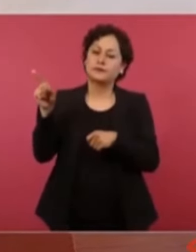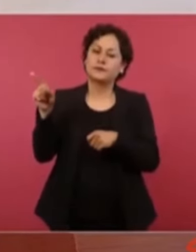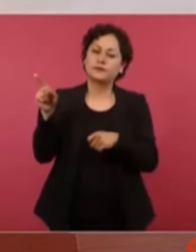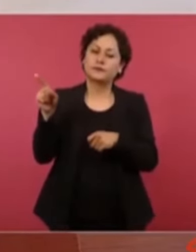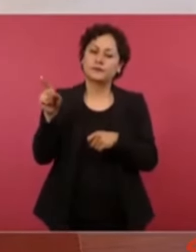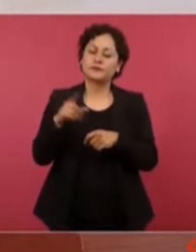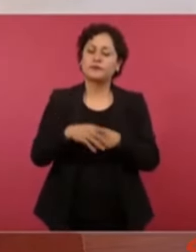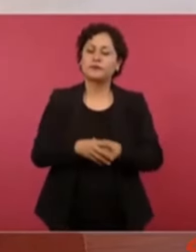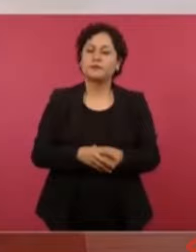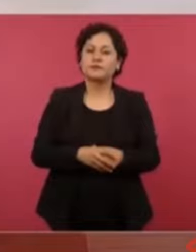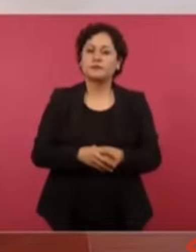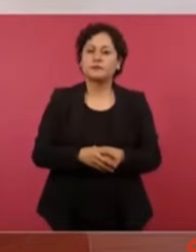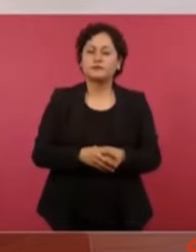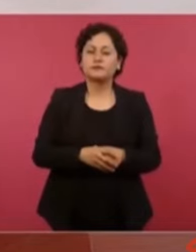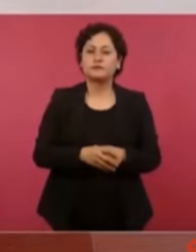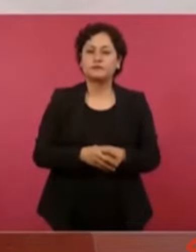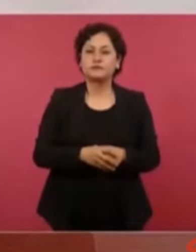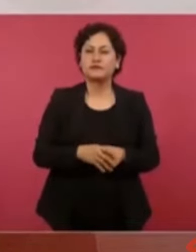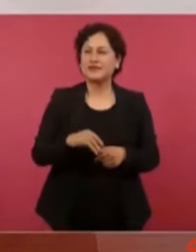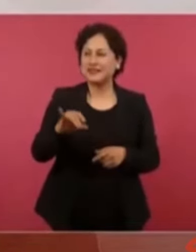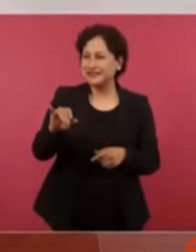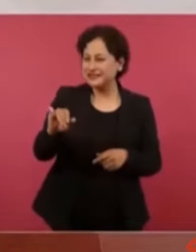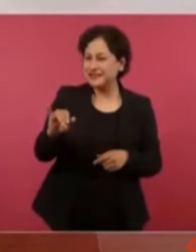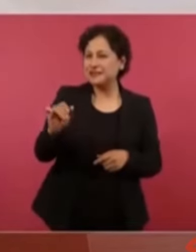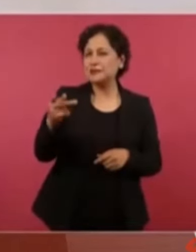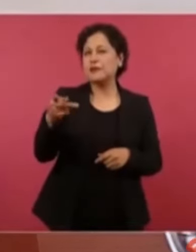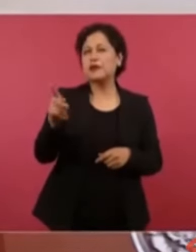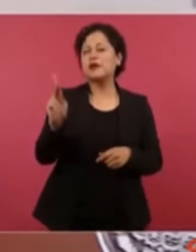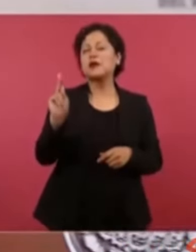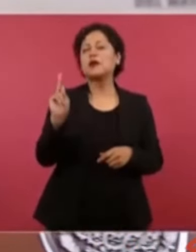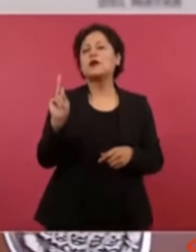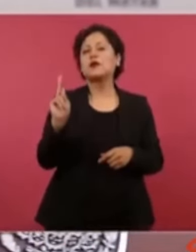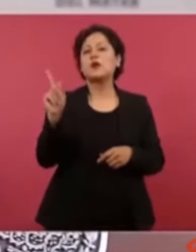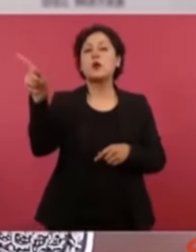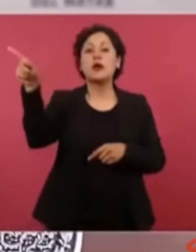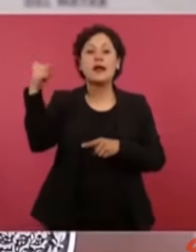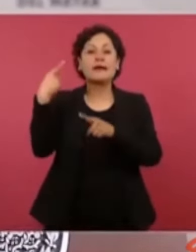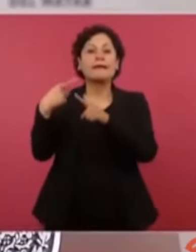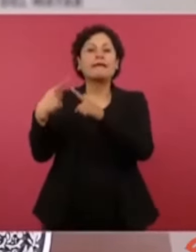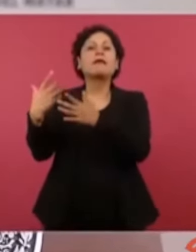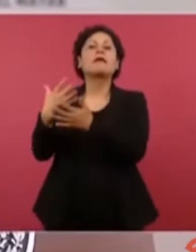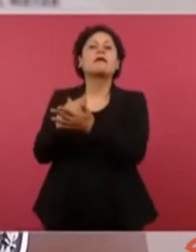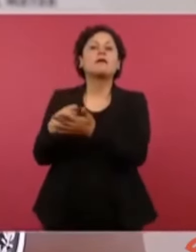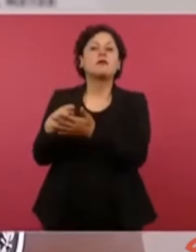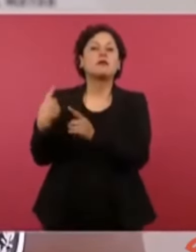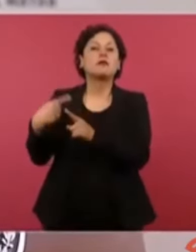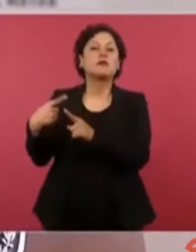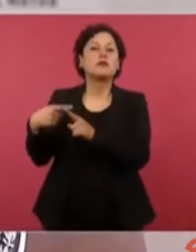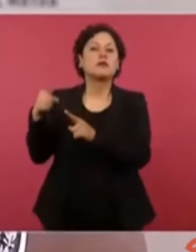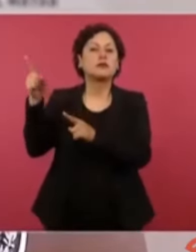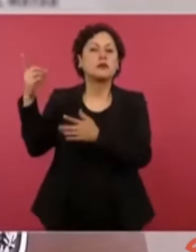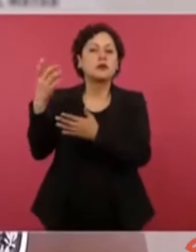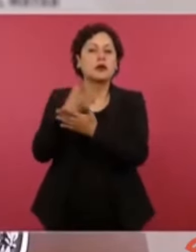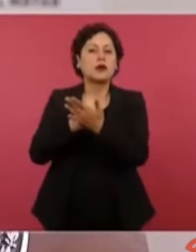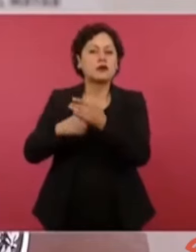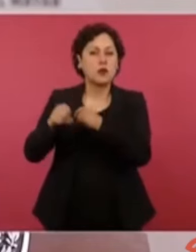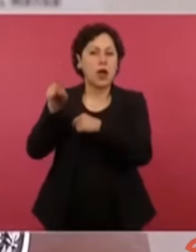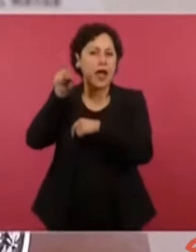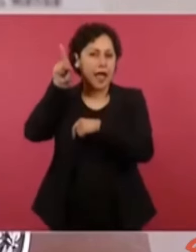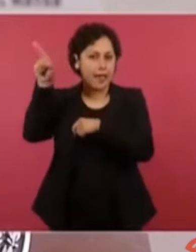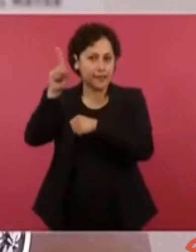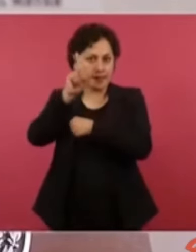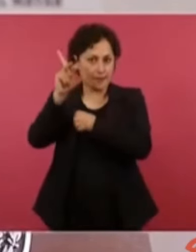Sí, pero el que ganó de Costa Rica,